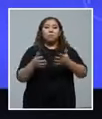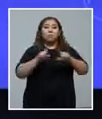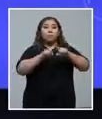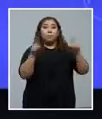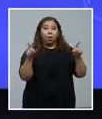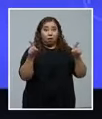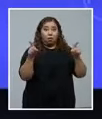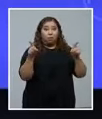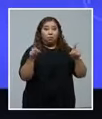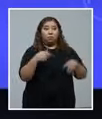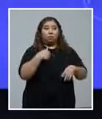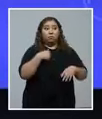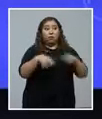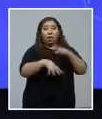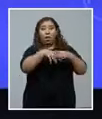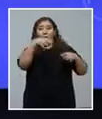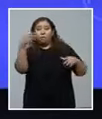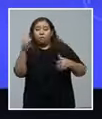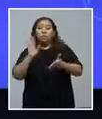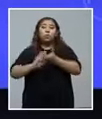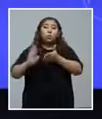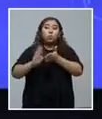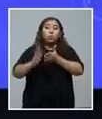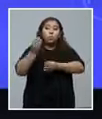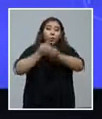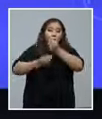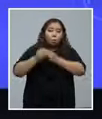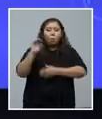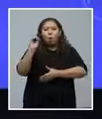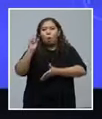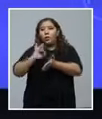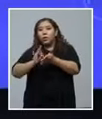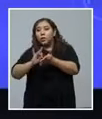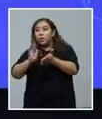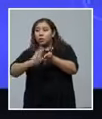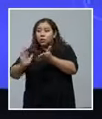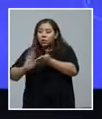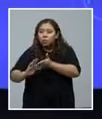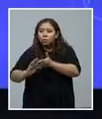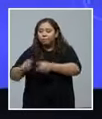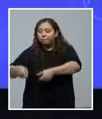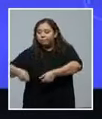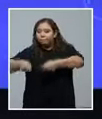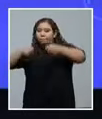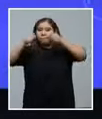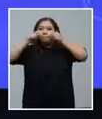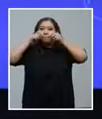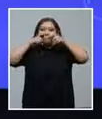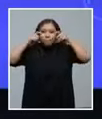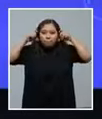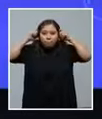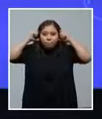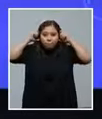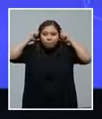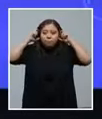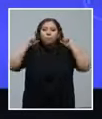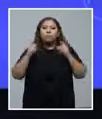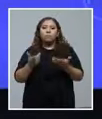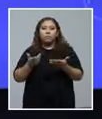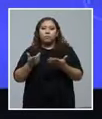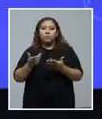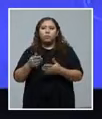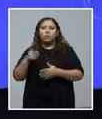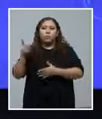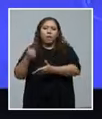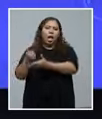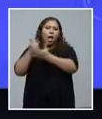a comprar los alimentos, a buscar medicamentos, use la mascarilla. Sabemos que no es 100% efectiva, pero disminuye